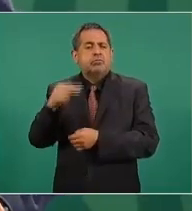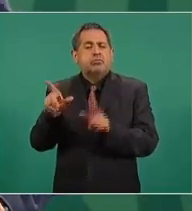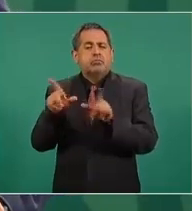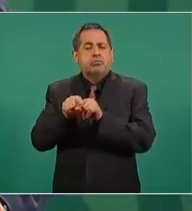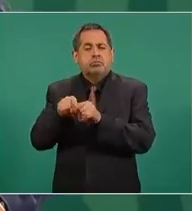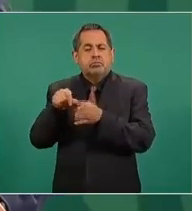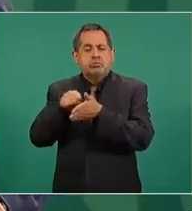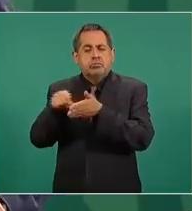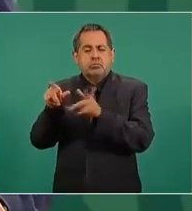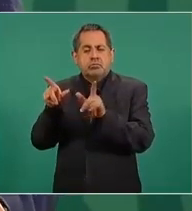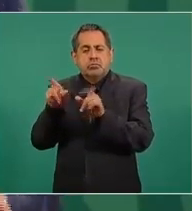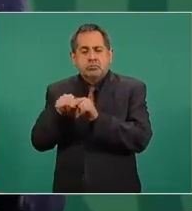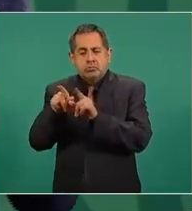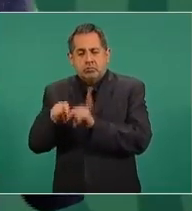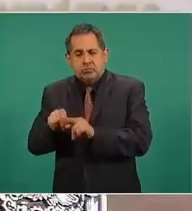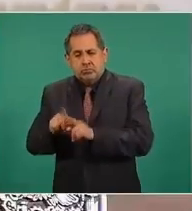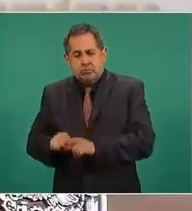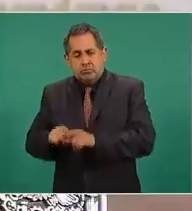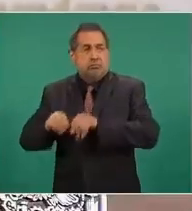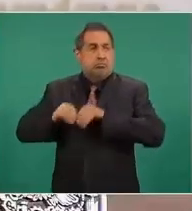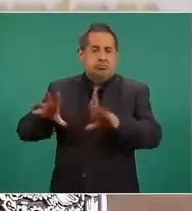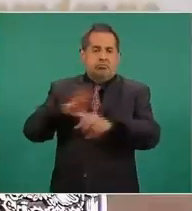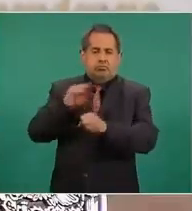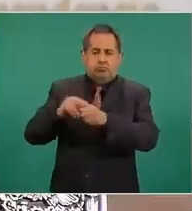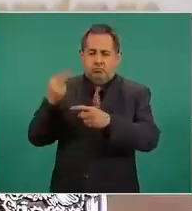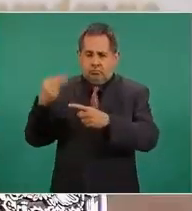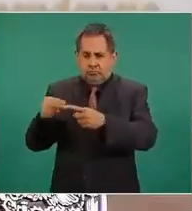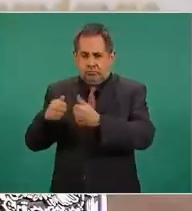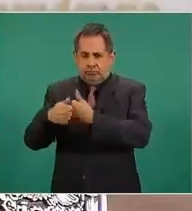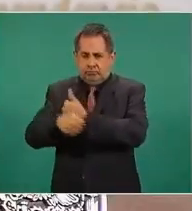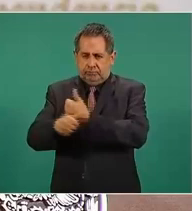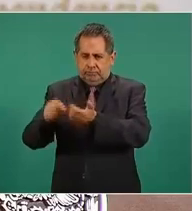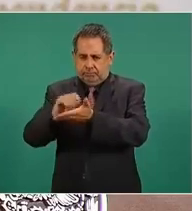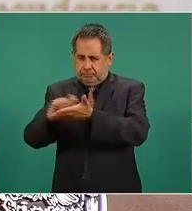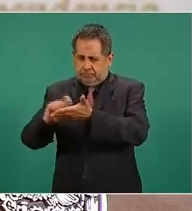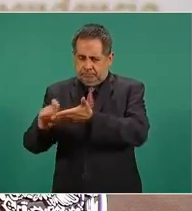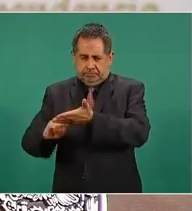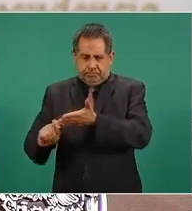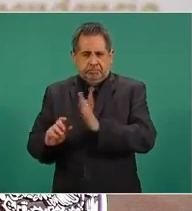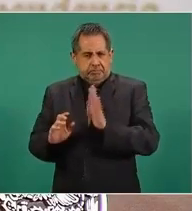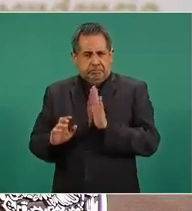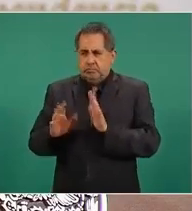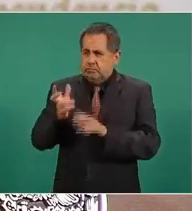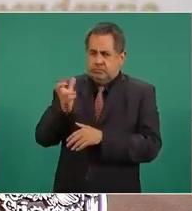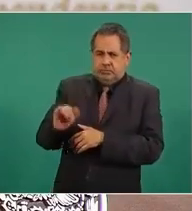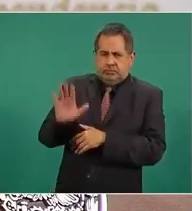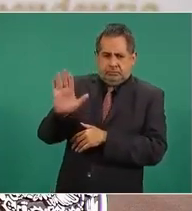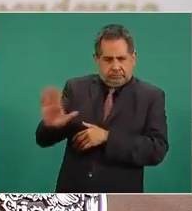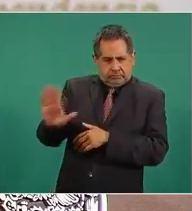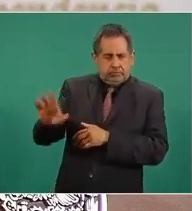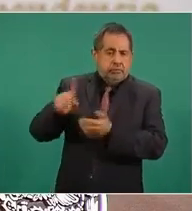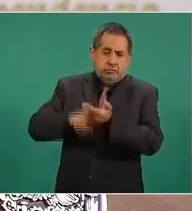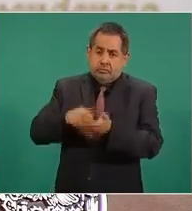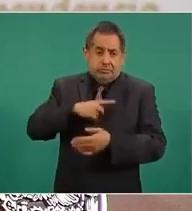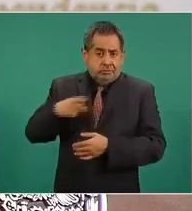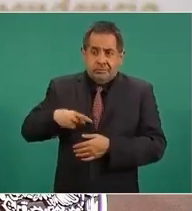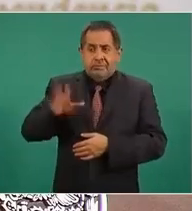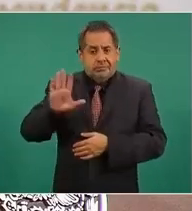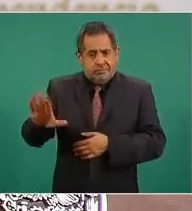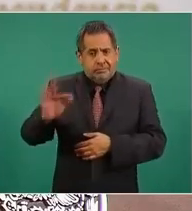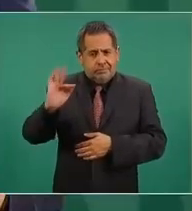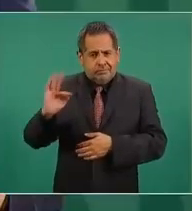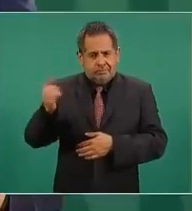legal y por el desempeño o la función de la